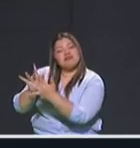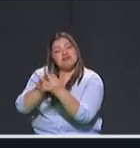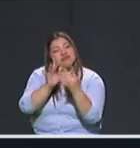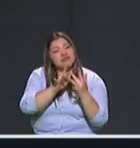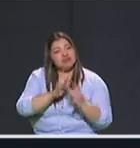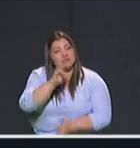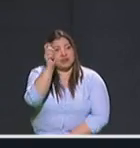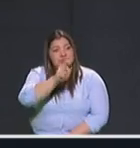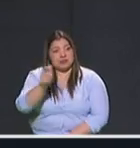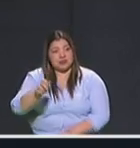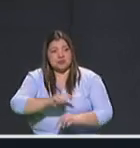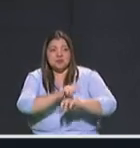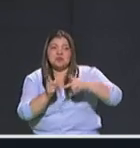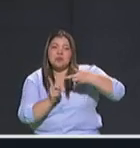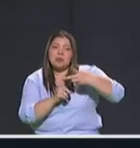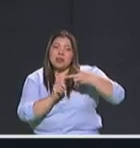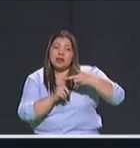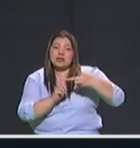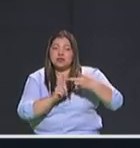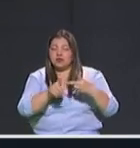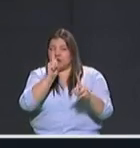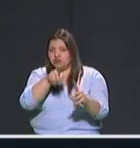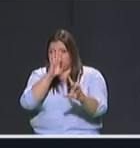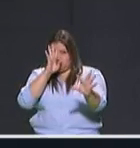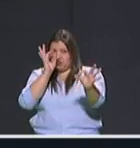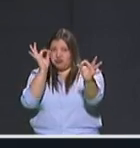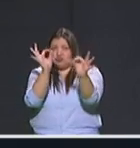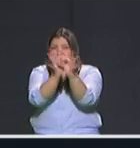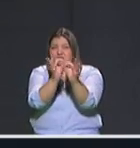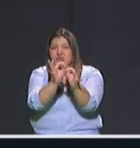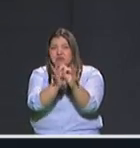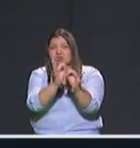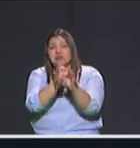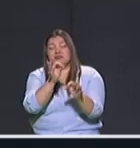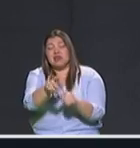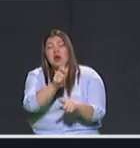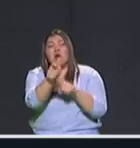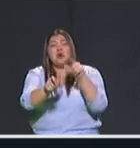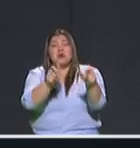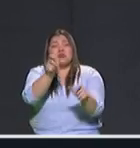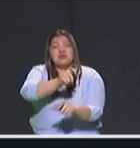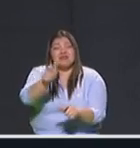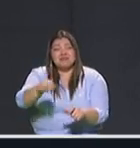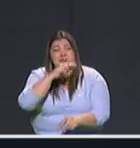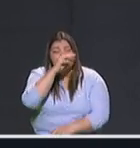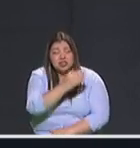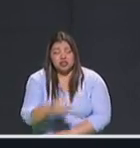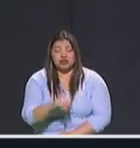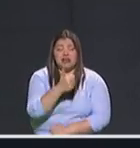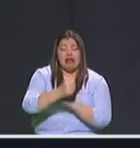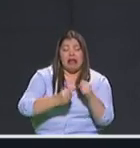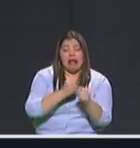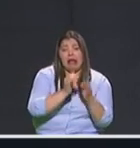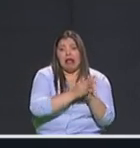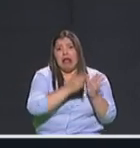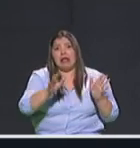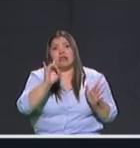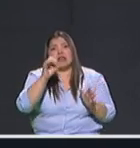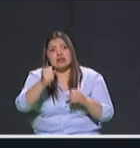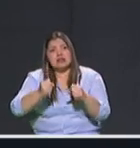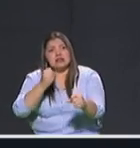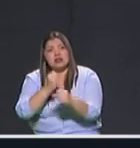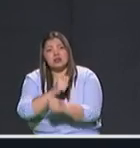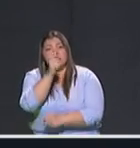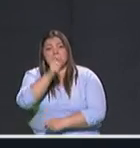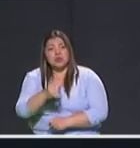Segundo, hay que tener una atención focalizada para grupos altamente permanentes por la criminalidad. Los niños entre 10 y 15 años, las personas que están en las